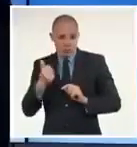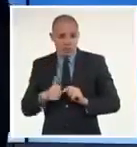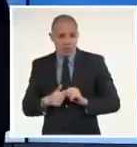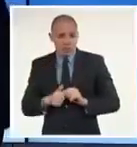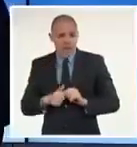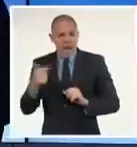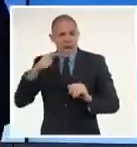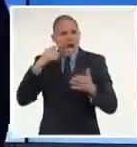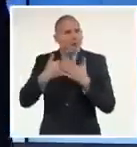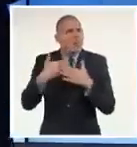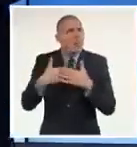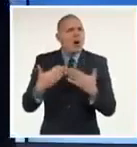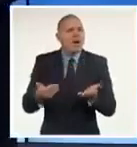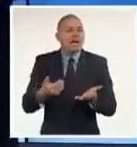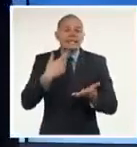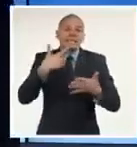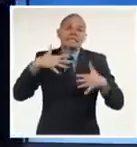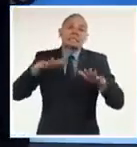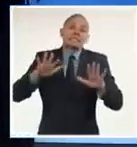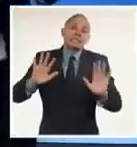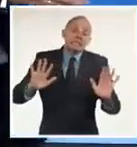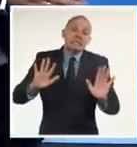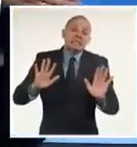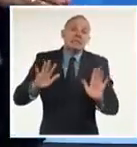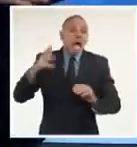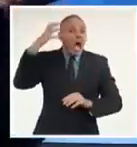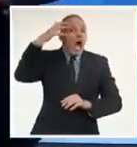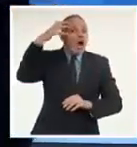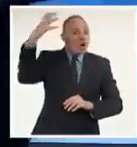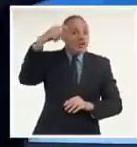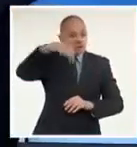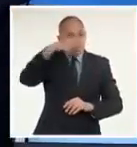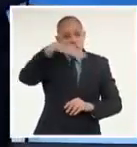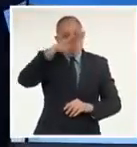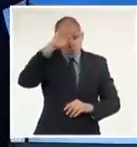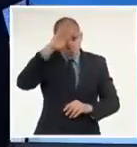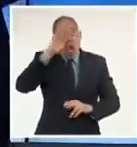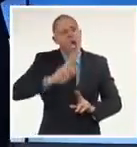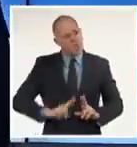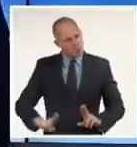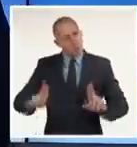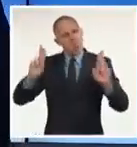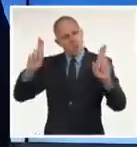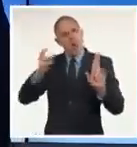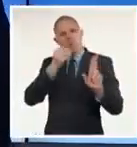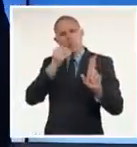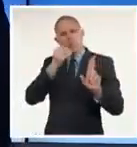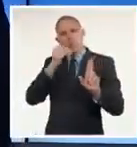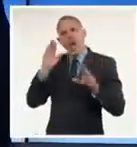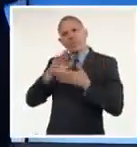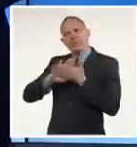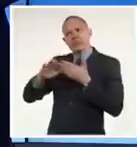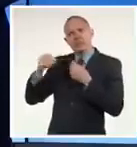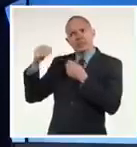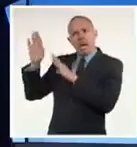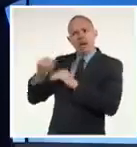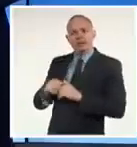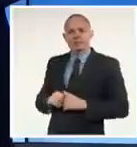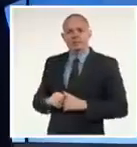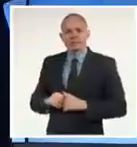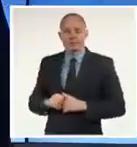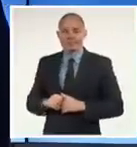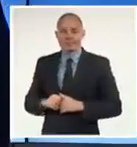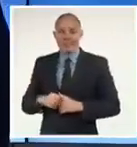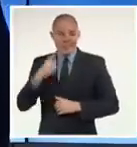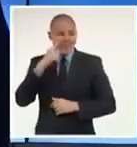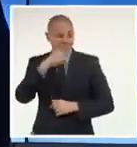el Estado cubano estaban de acuerdo en que el fondo buitre fuera nuestro acreedor. La acción ilegal de estos funcionarios